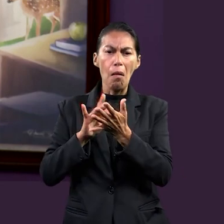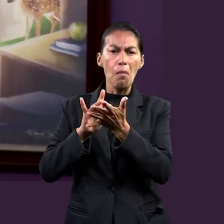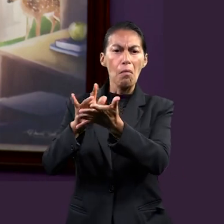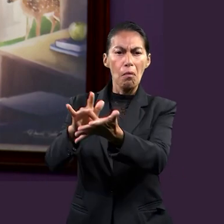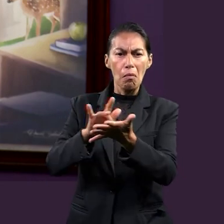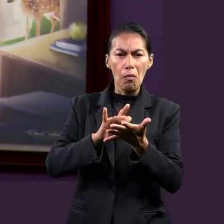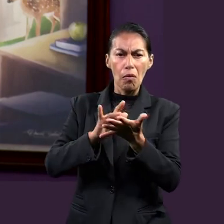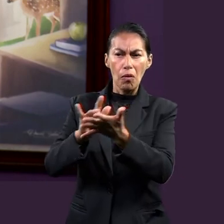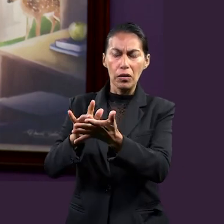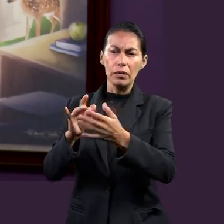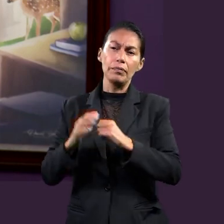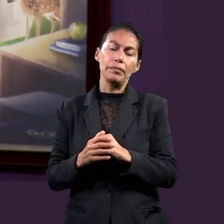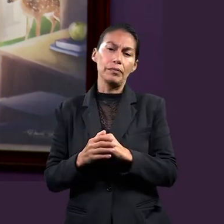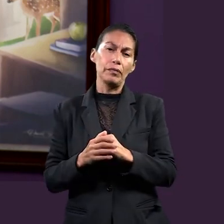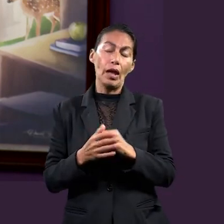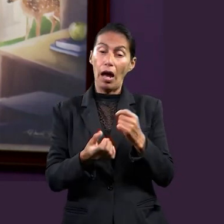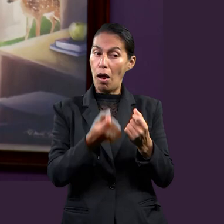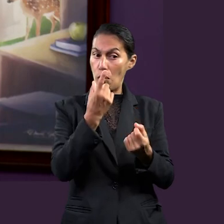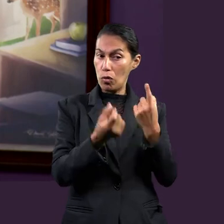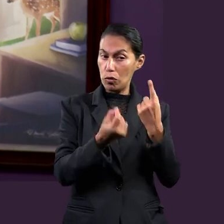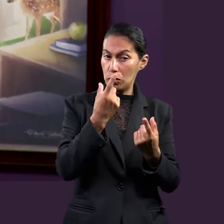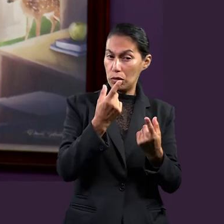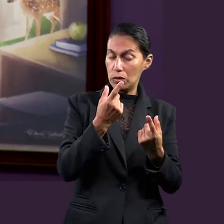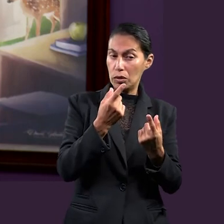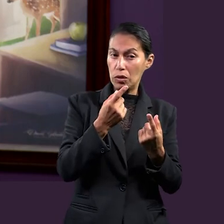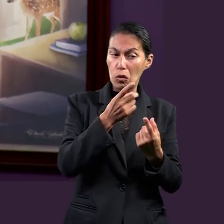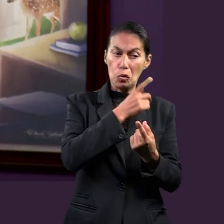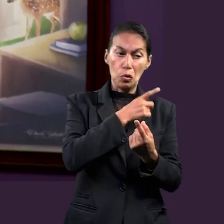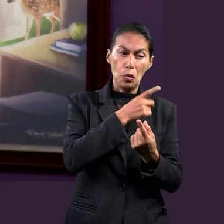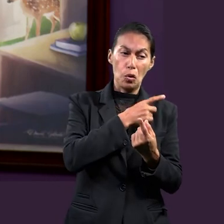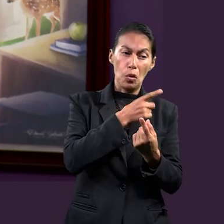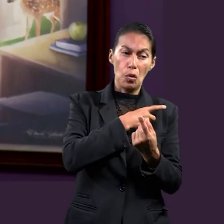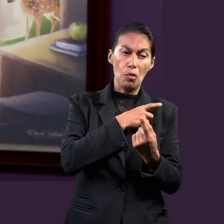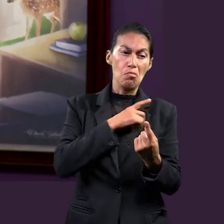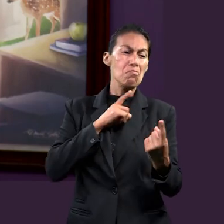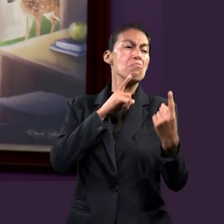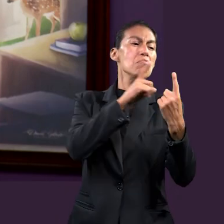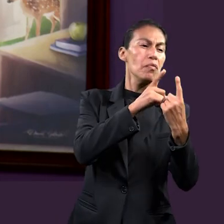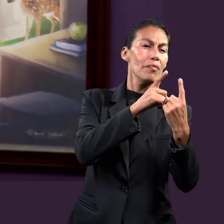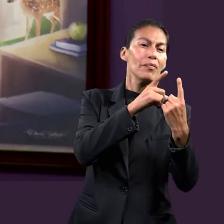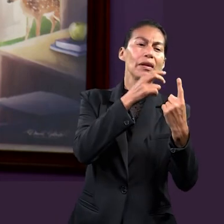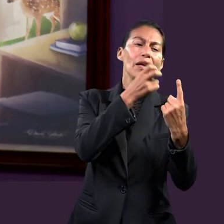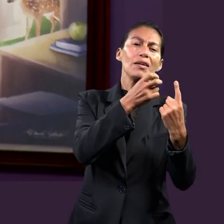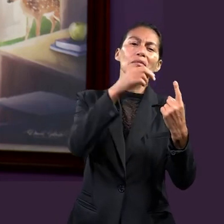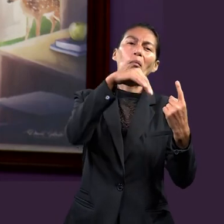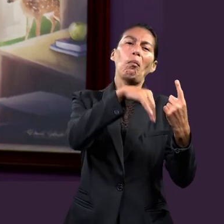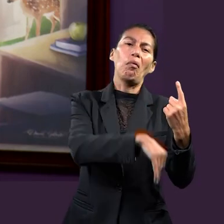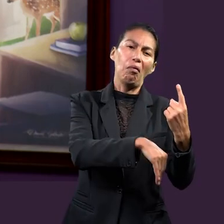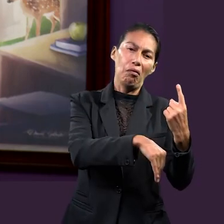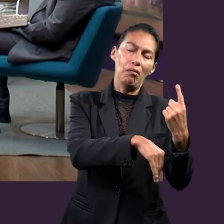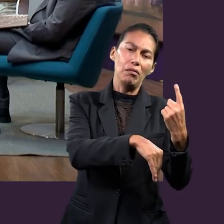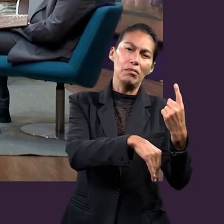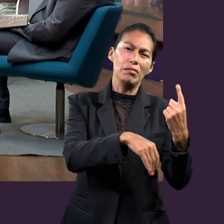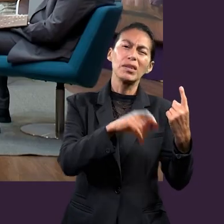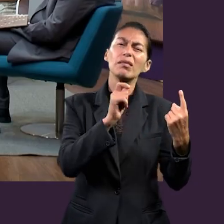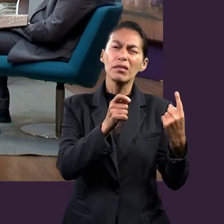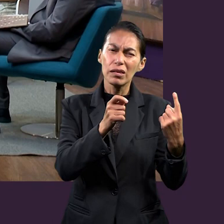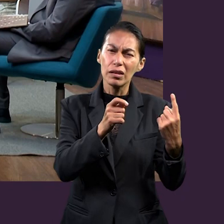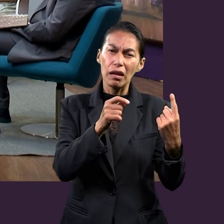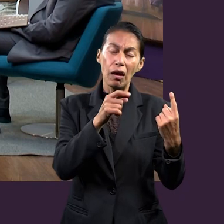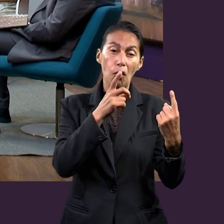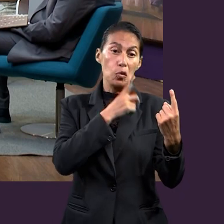Aquellos que son guerreros bárbaros individuales generalmente estaban destinados al fracaso. Porque